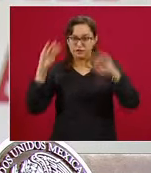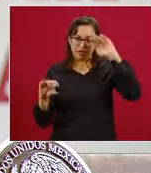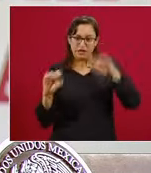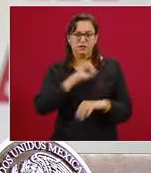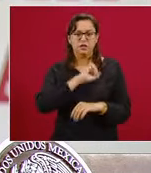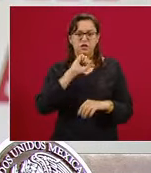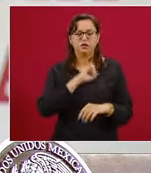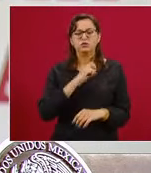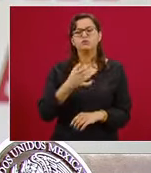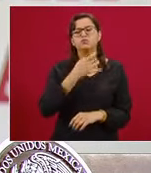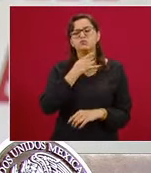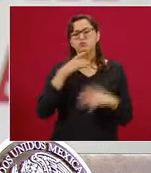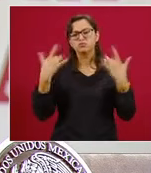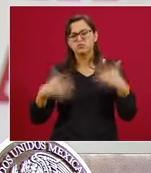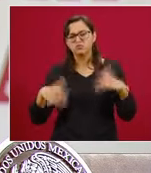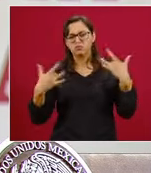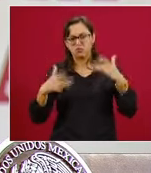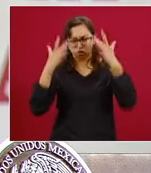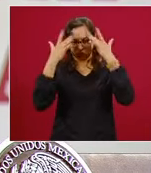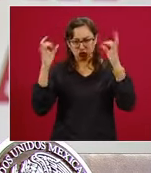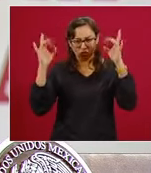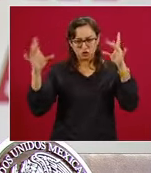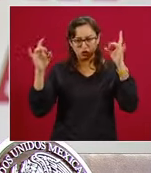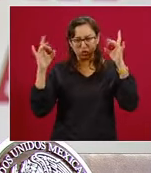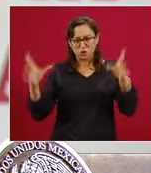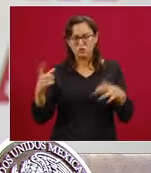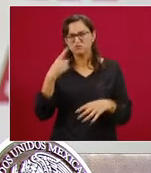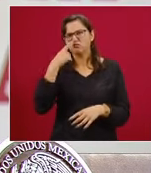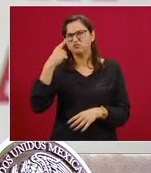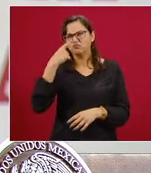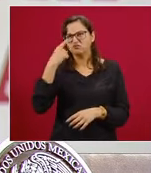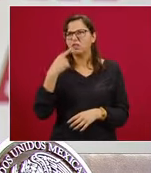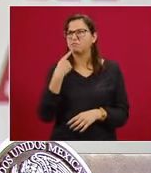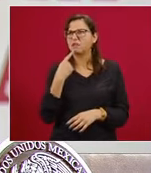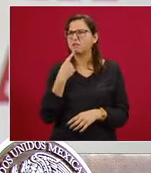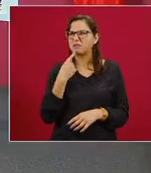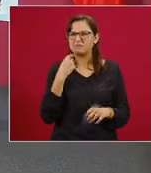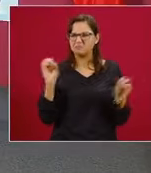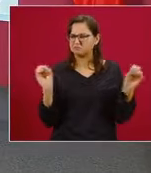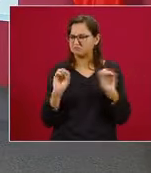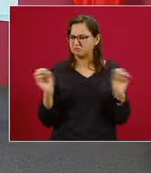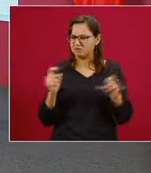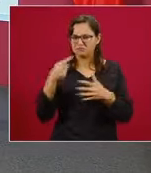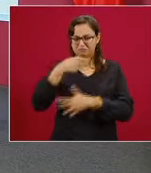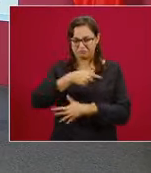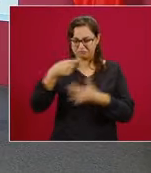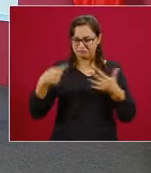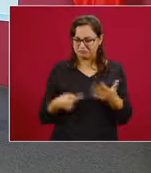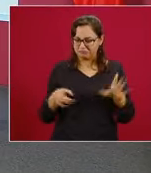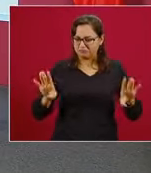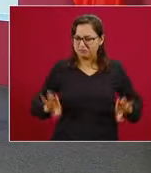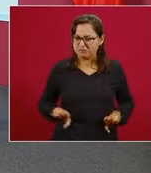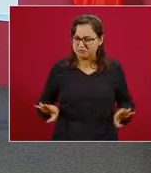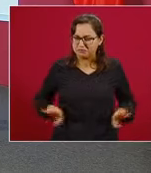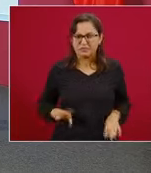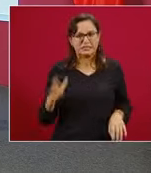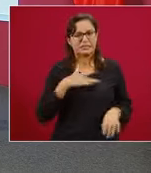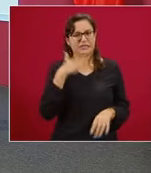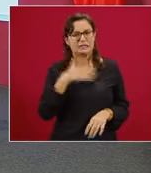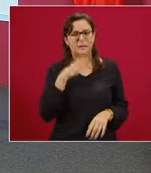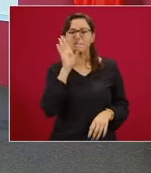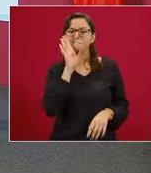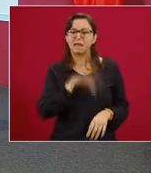dolor de cabeza, malestar general, pérdida del olfato o del gusto y otras características que han sido definidas desde el inicio